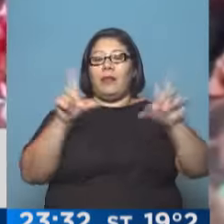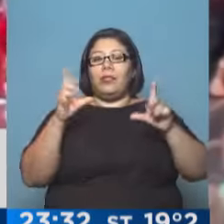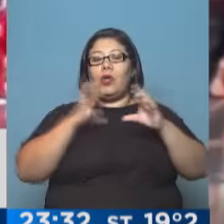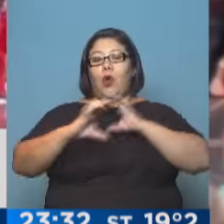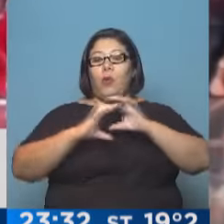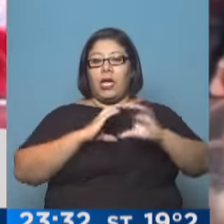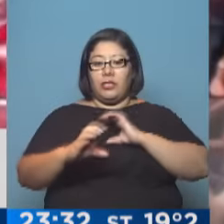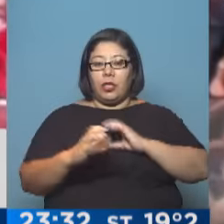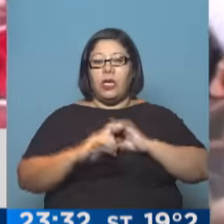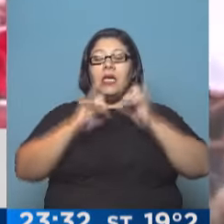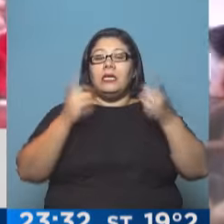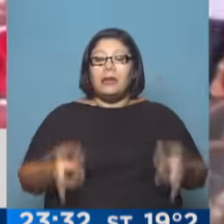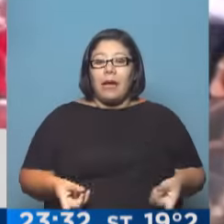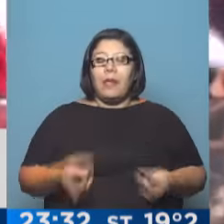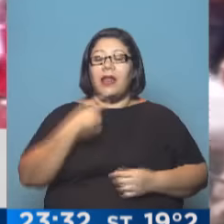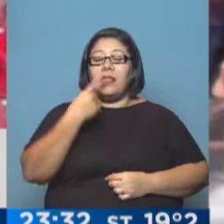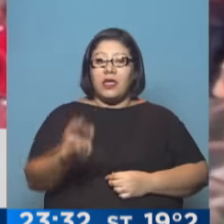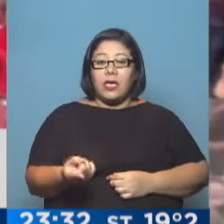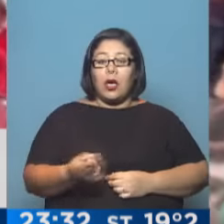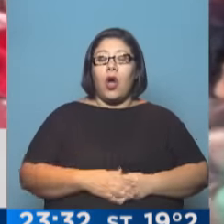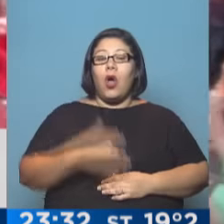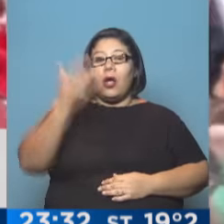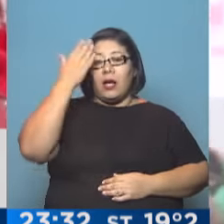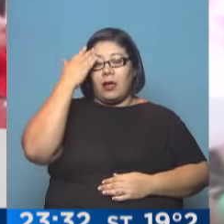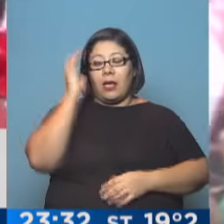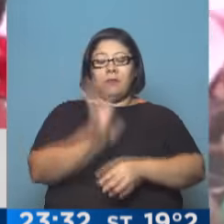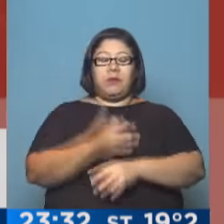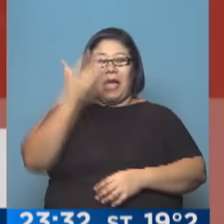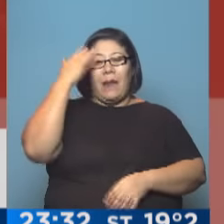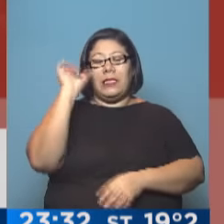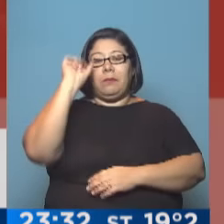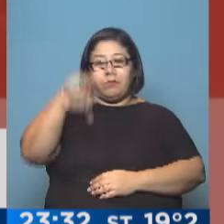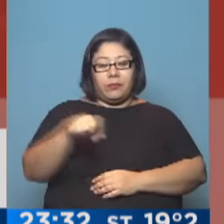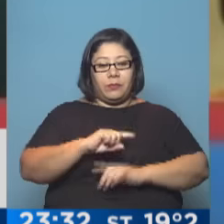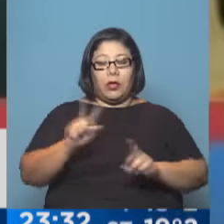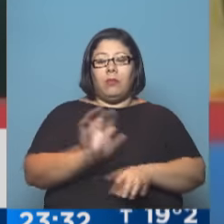y aseguró que no va a bajar la cabeza. Compartimos parte de su conferencia.